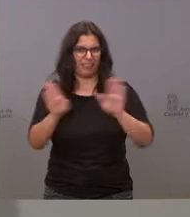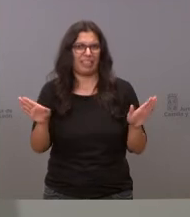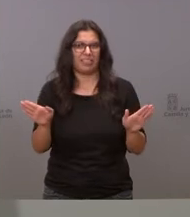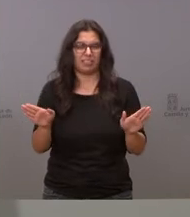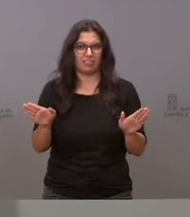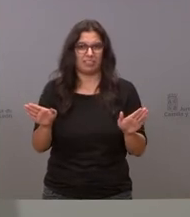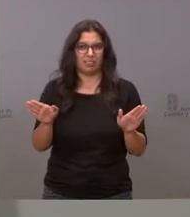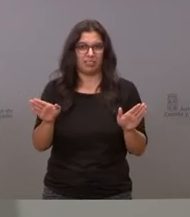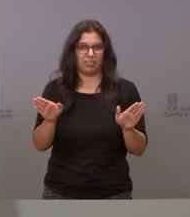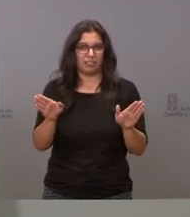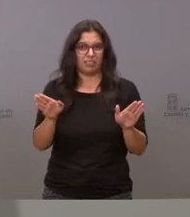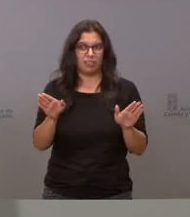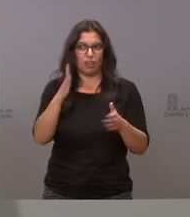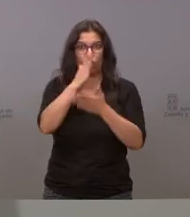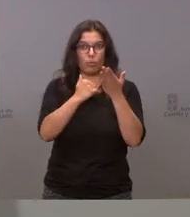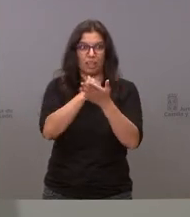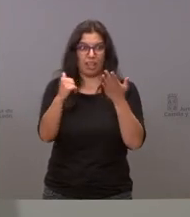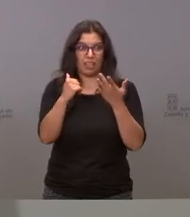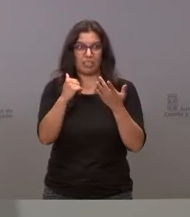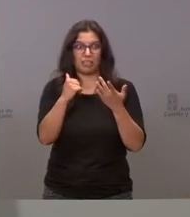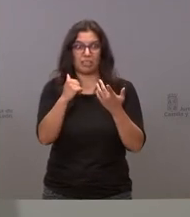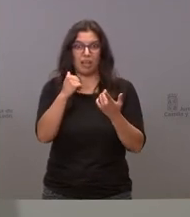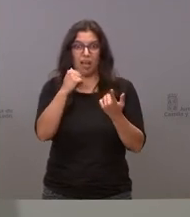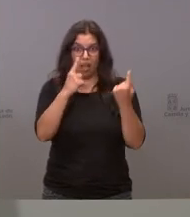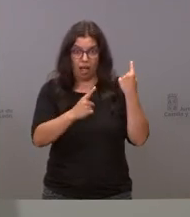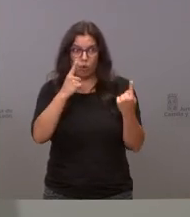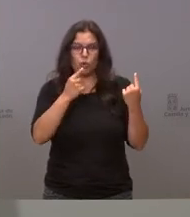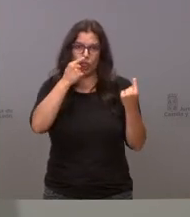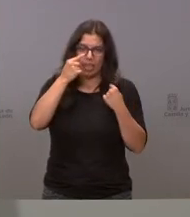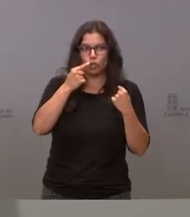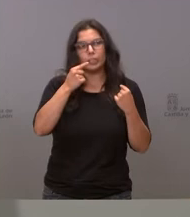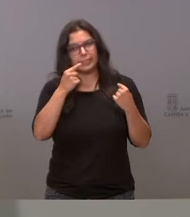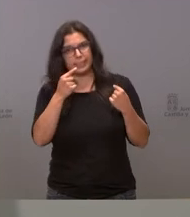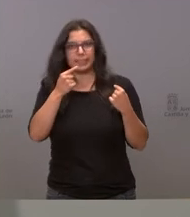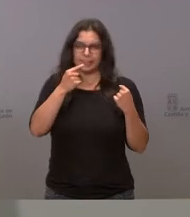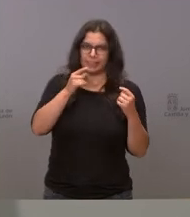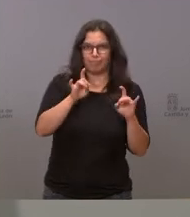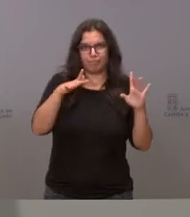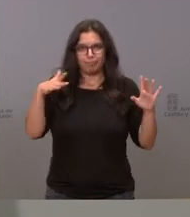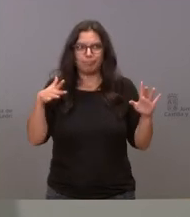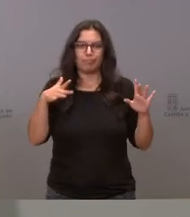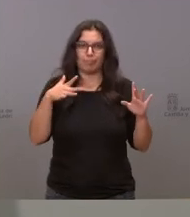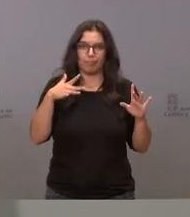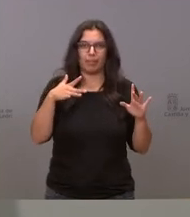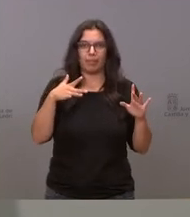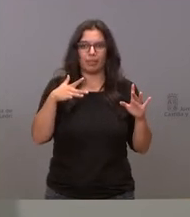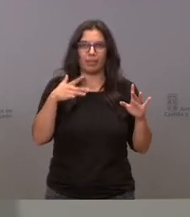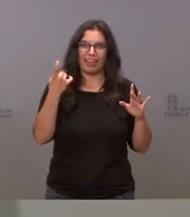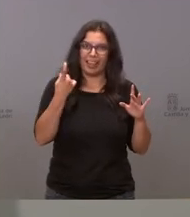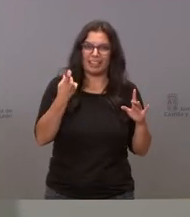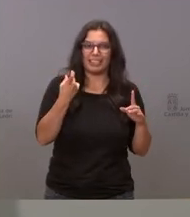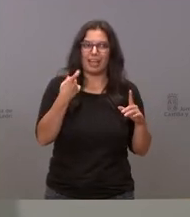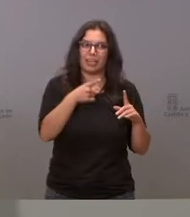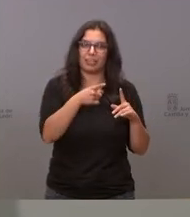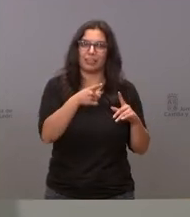pongamos en problemas a comunidades autónomas que tienen aún una incidencia alta y que precisan de mantener en la medida de lo